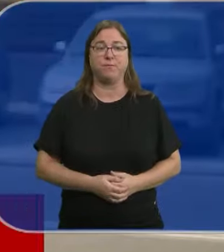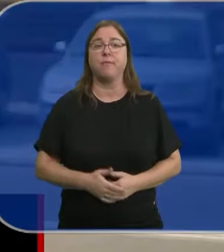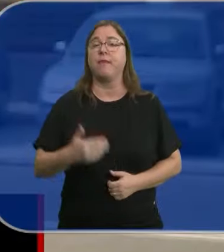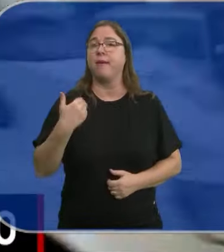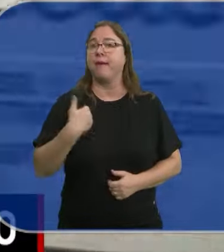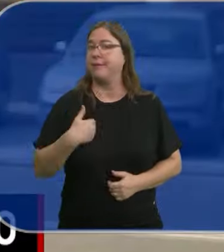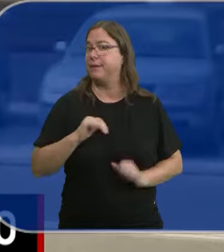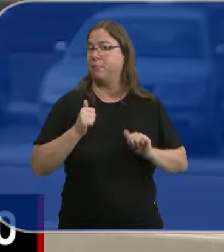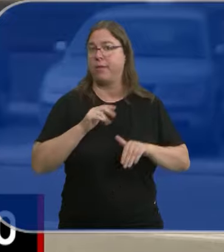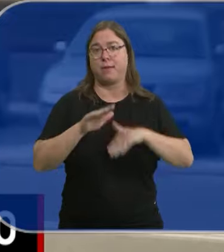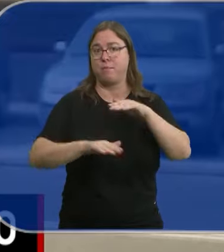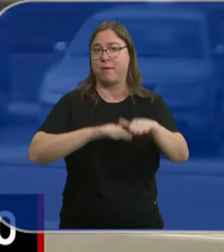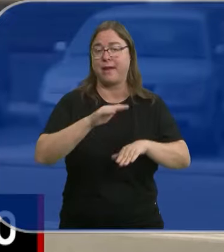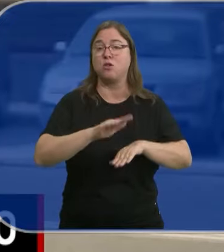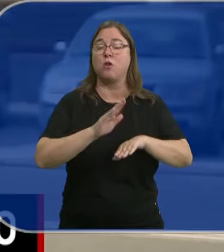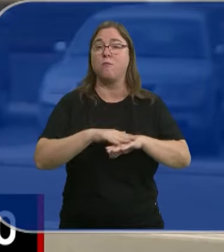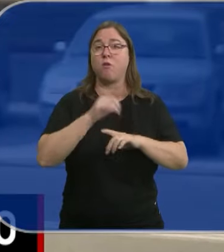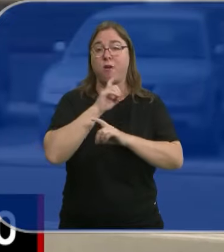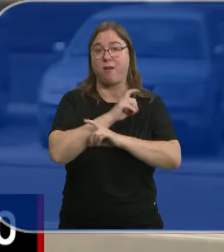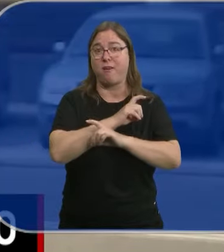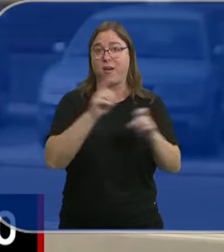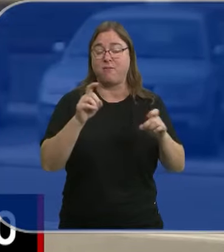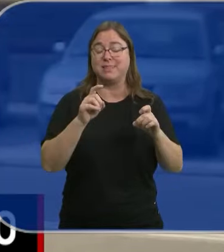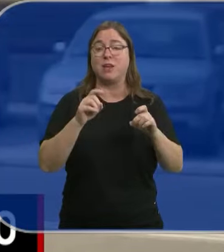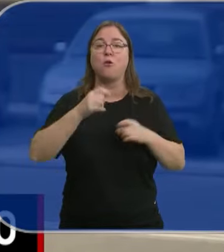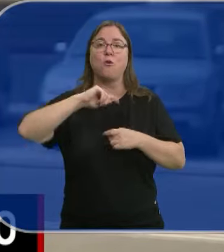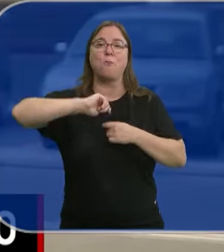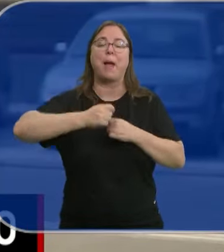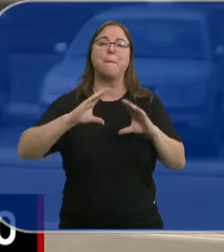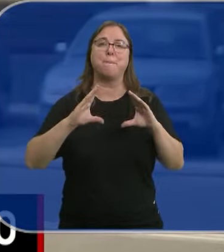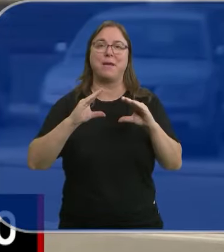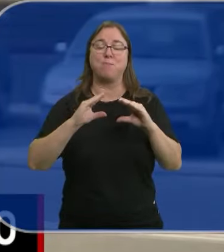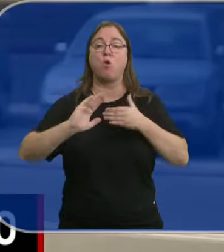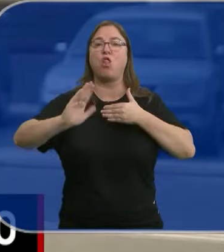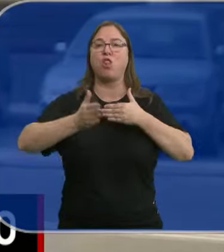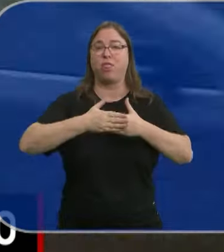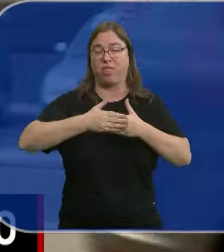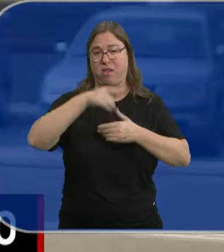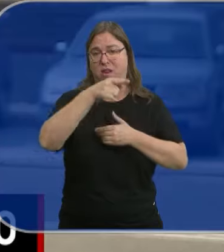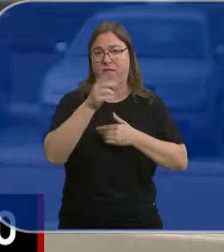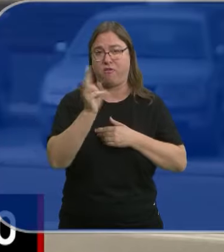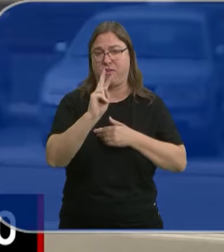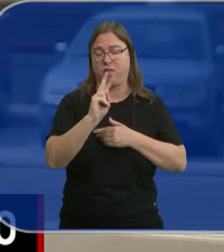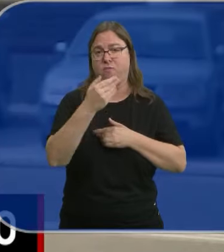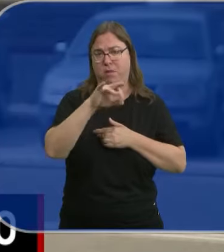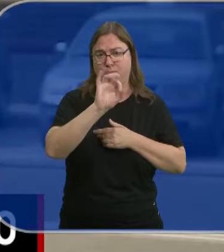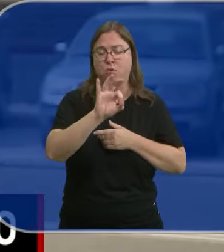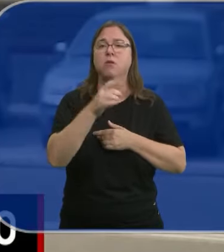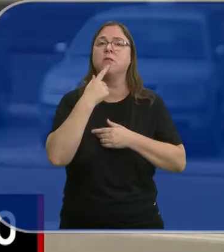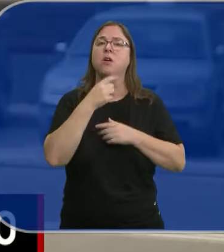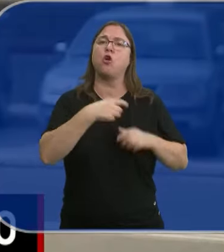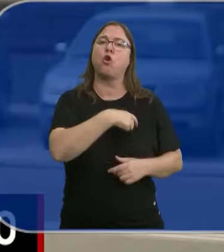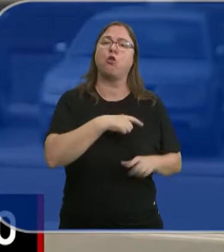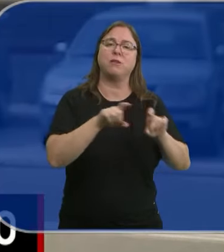Ya se han dado los primeros pasos tras el anuncio de Bimbo de cerrar la planta de Valladolid. Hoy el Comité de Empresas ha reunido por un lado con el